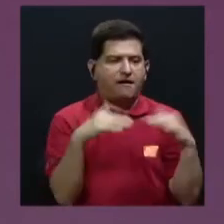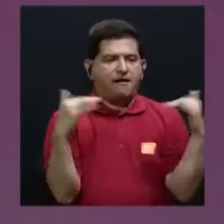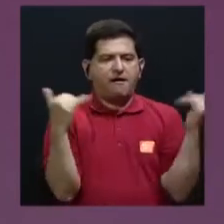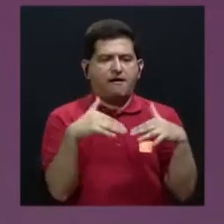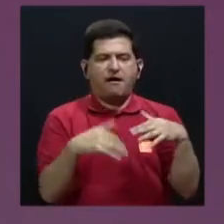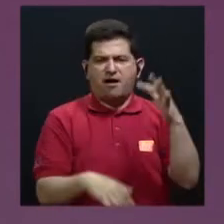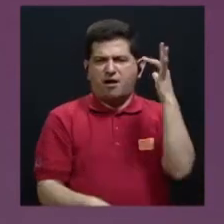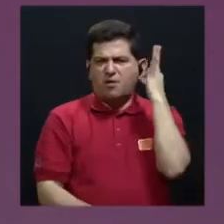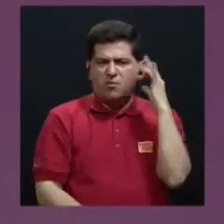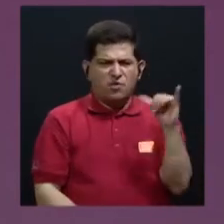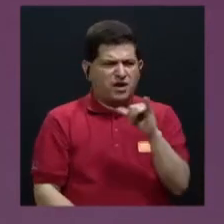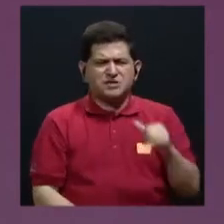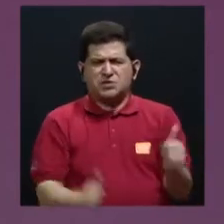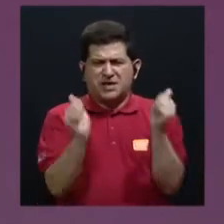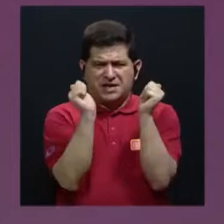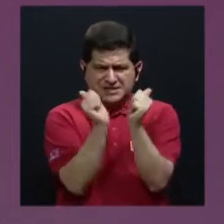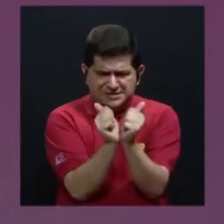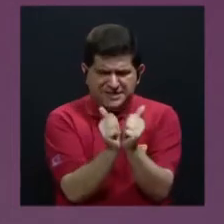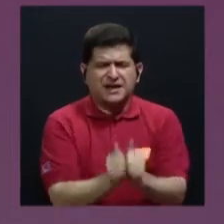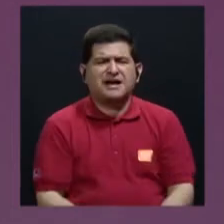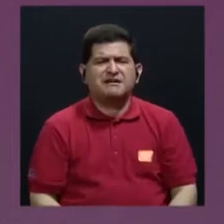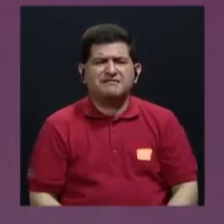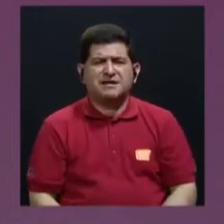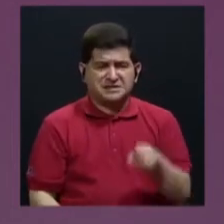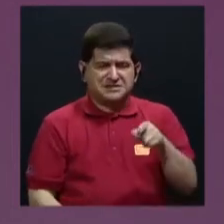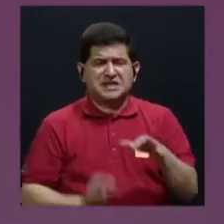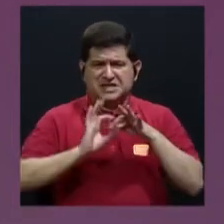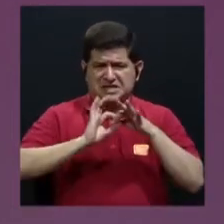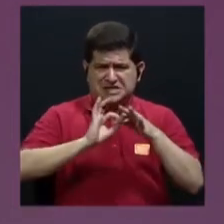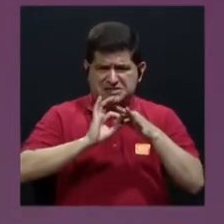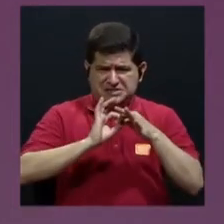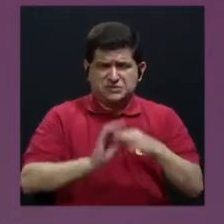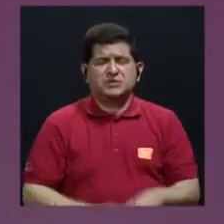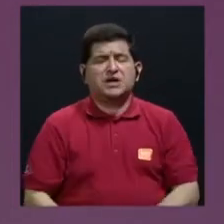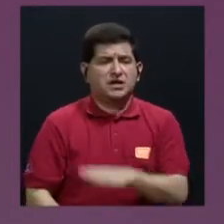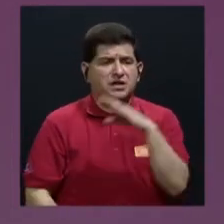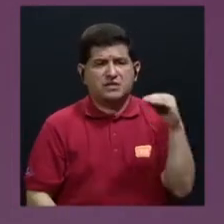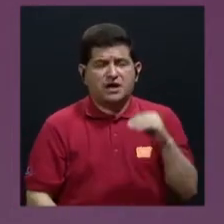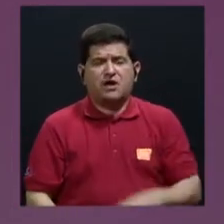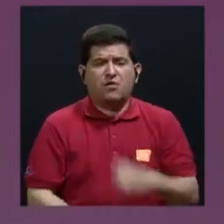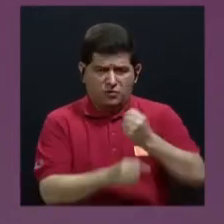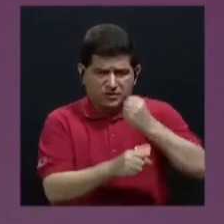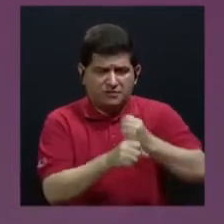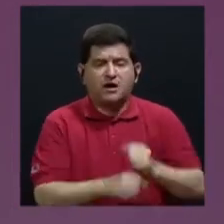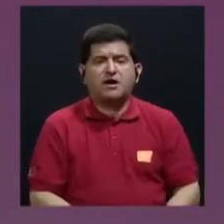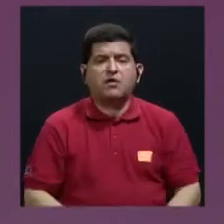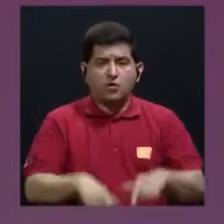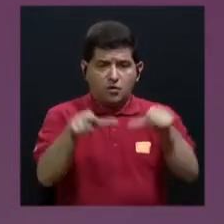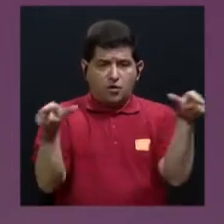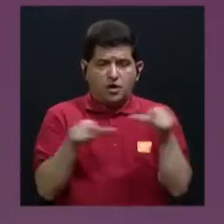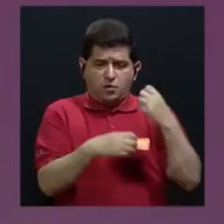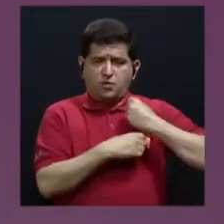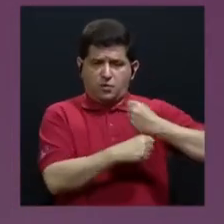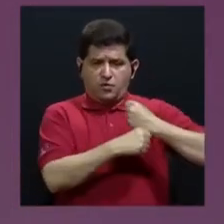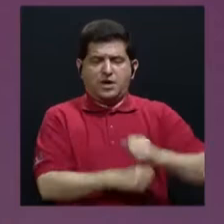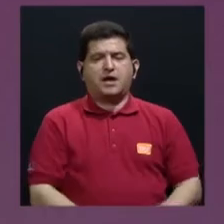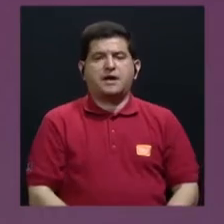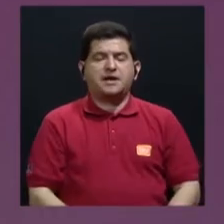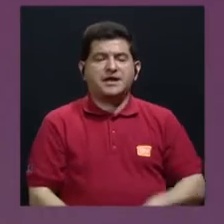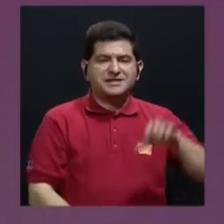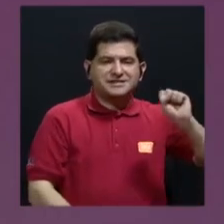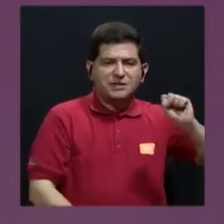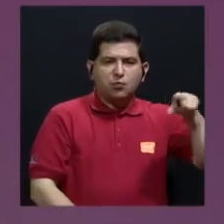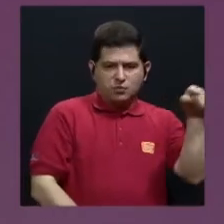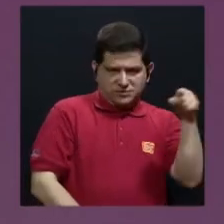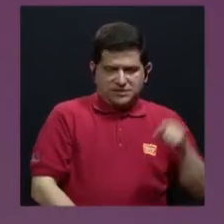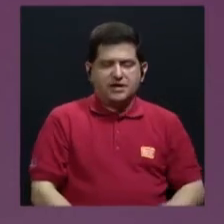esclavizadas sexual y domésticamente en el destacamento militar de la comunidad. Sepul Sarco es una comunidad que se